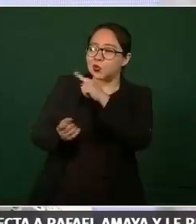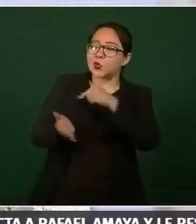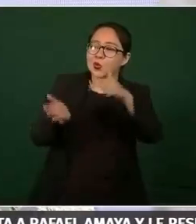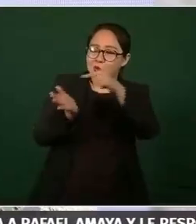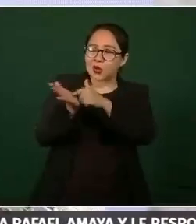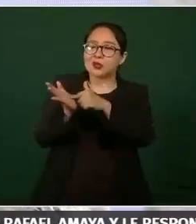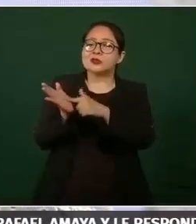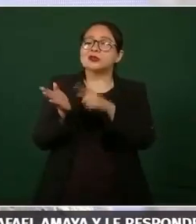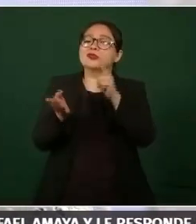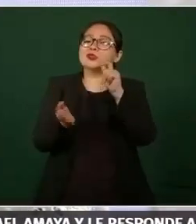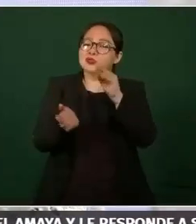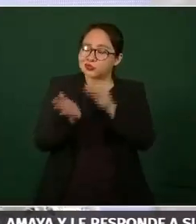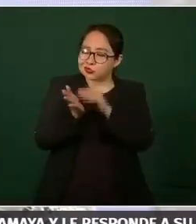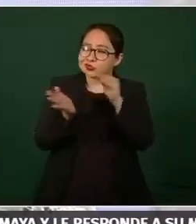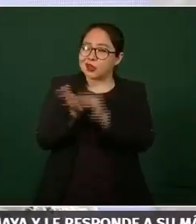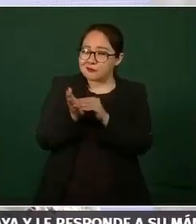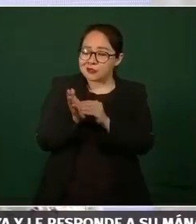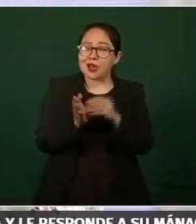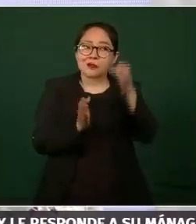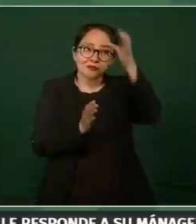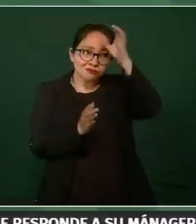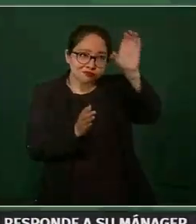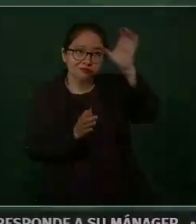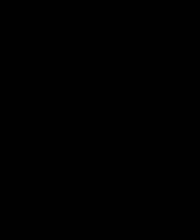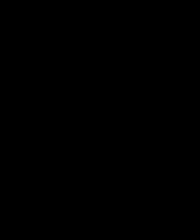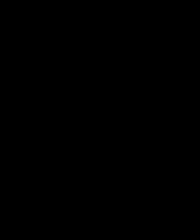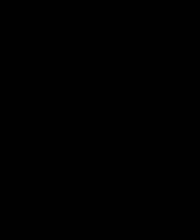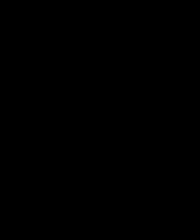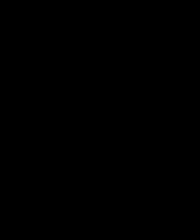tipo de incidencia delictiva en la entidad.